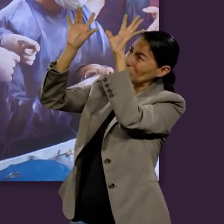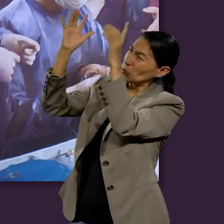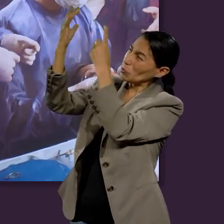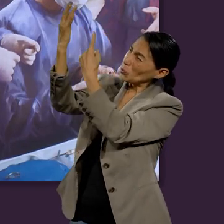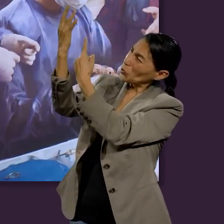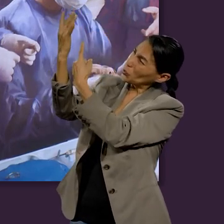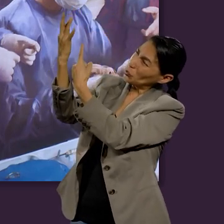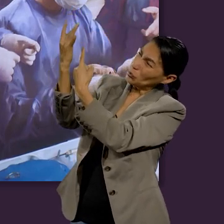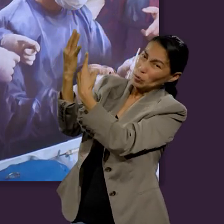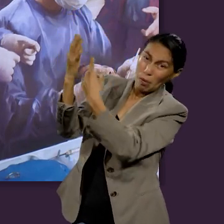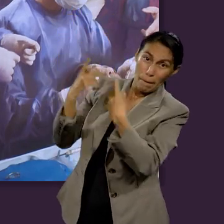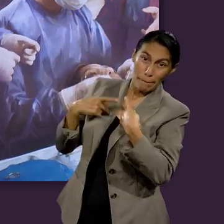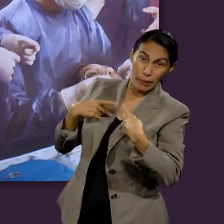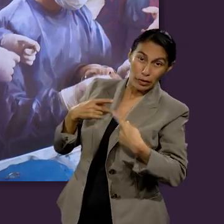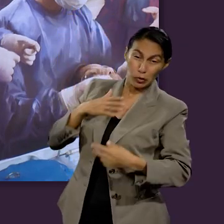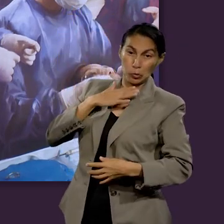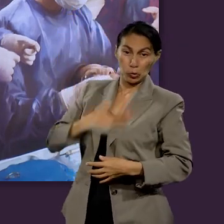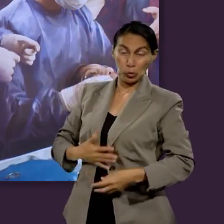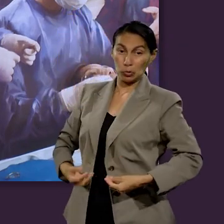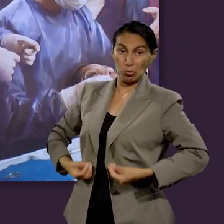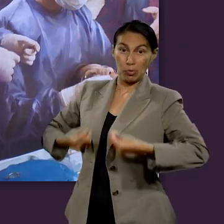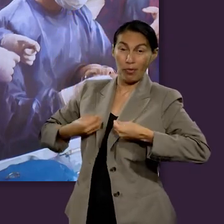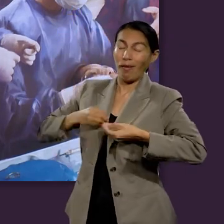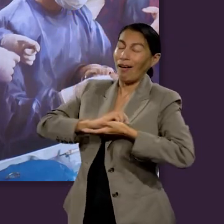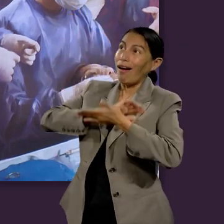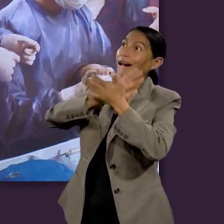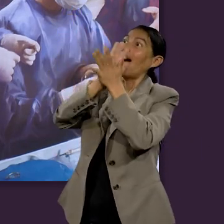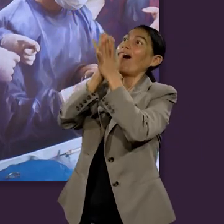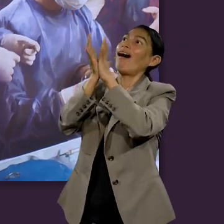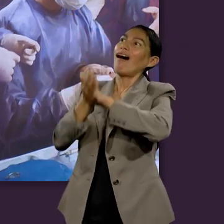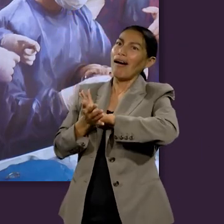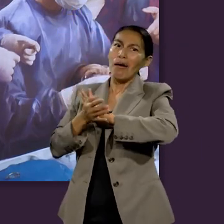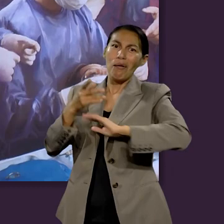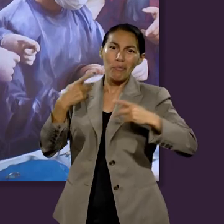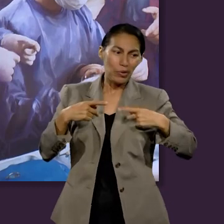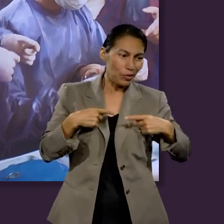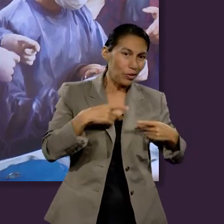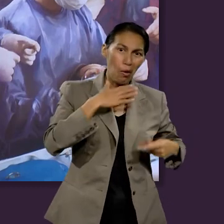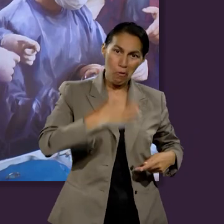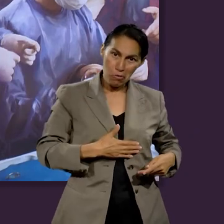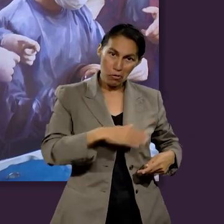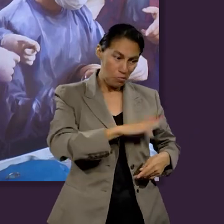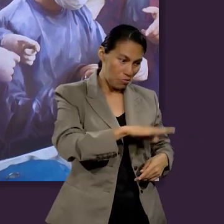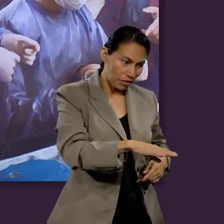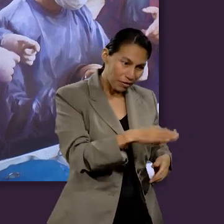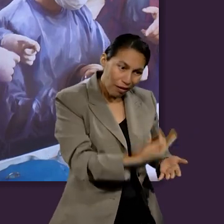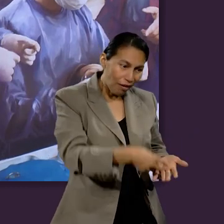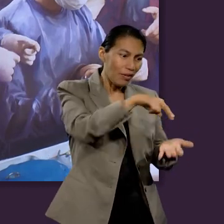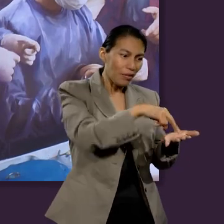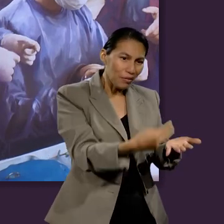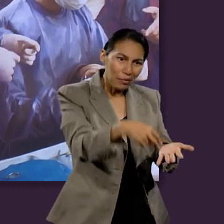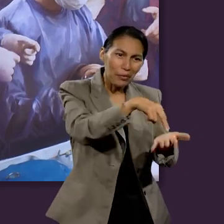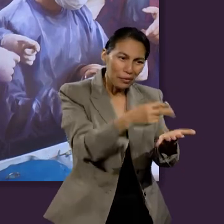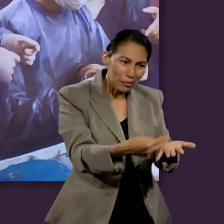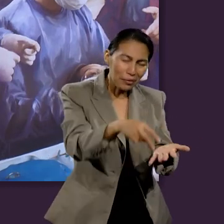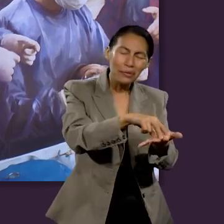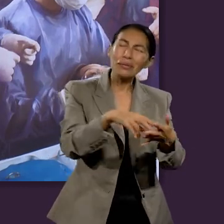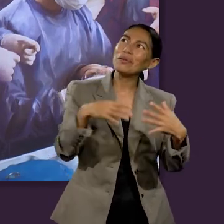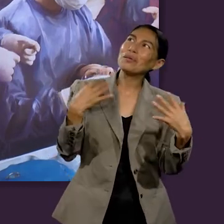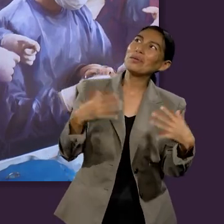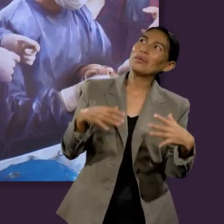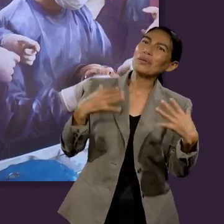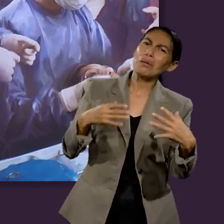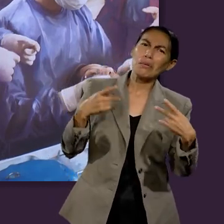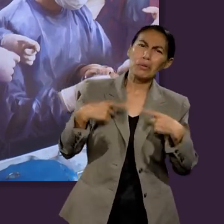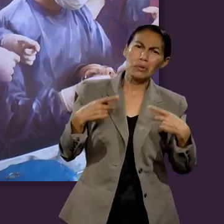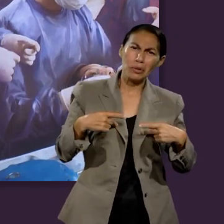en el resplandor de la venida, los justos vivos son transformados, los justos que habían muerto son resucitados y los